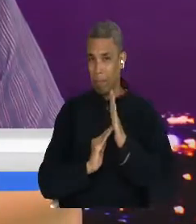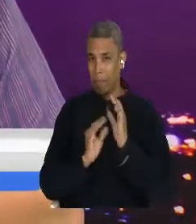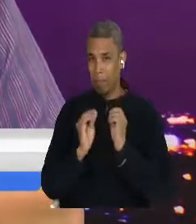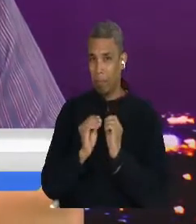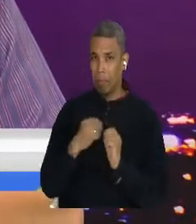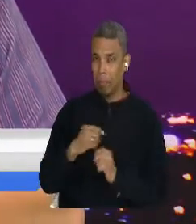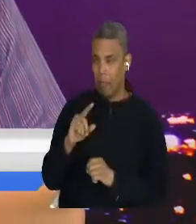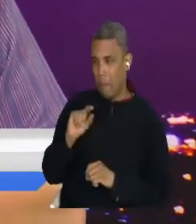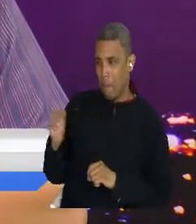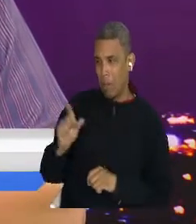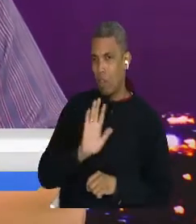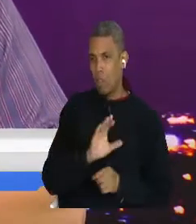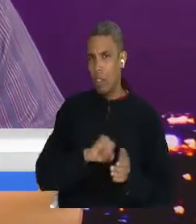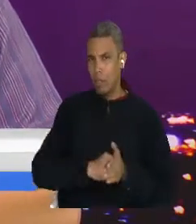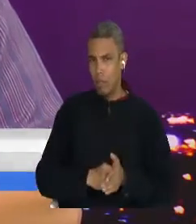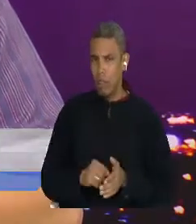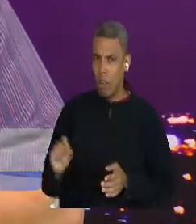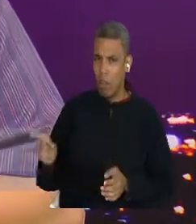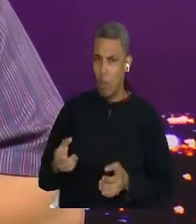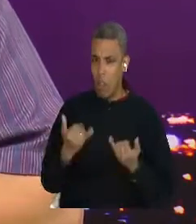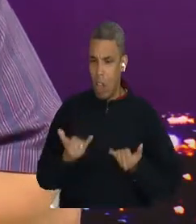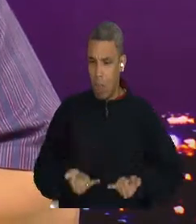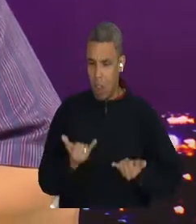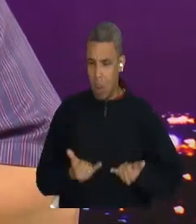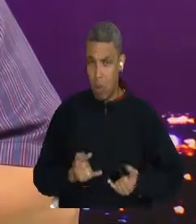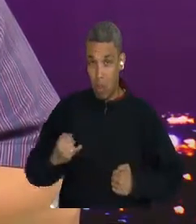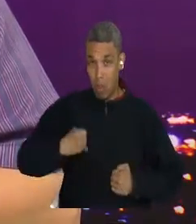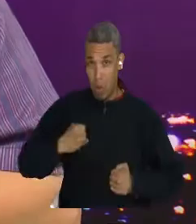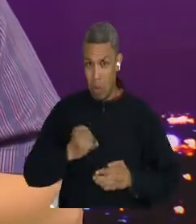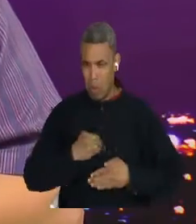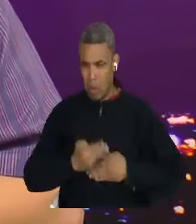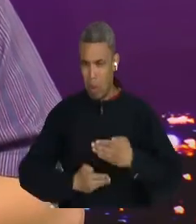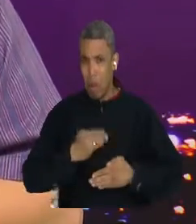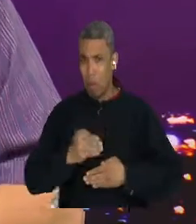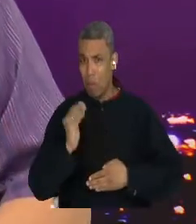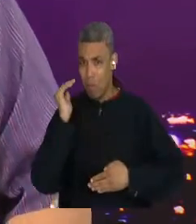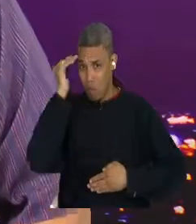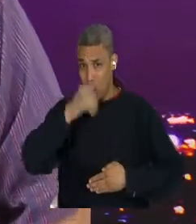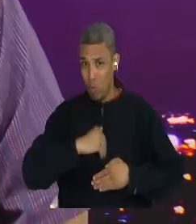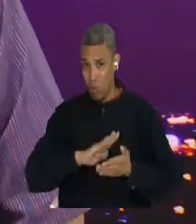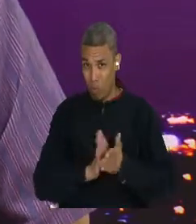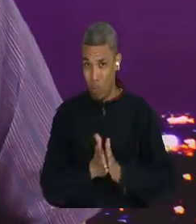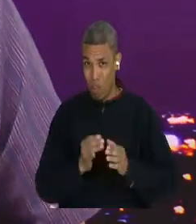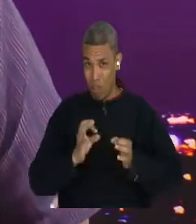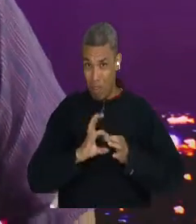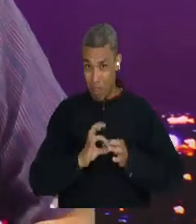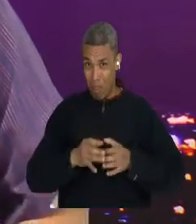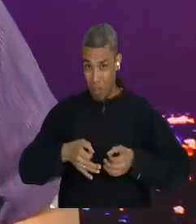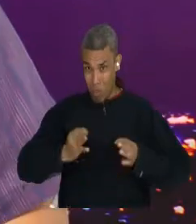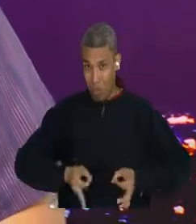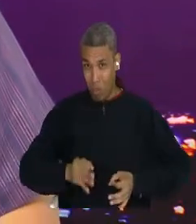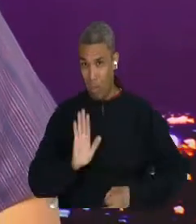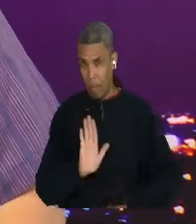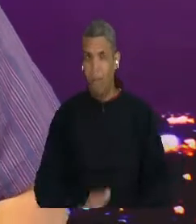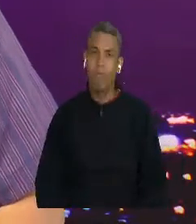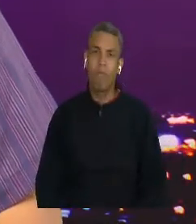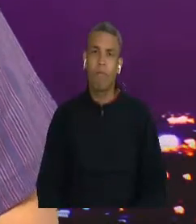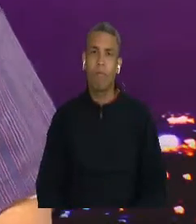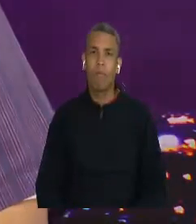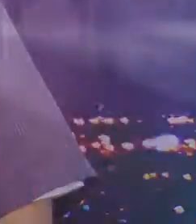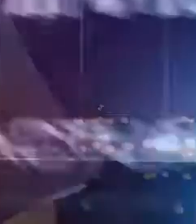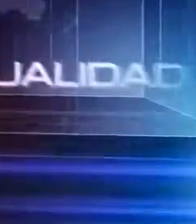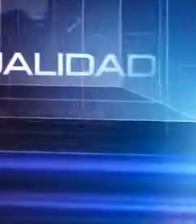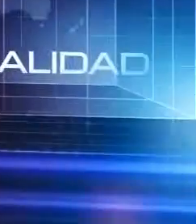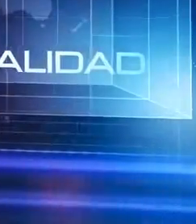Es esta generación la que comienza ahora, una generación que va a vivir en paz. Ya lo resolveremos después de la pausa. Ya regresamos.